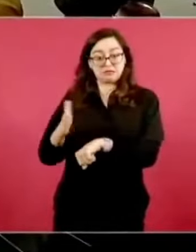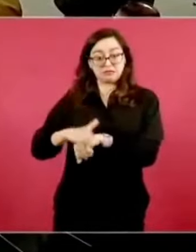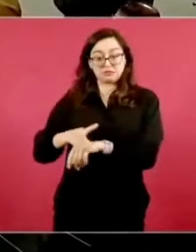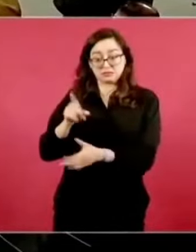acusaciones que hacen.